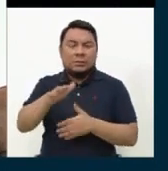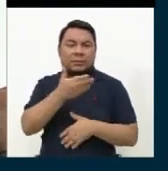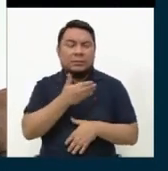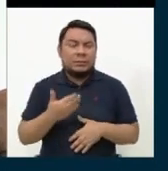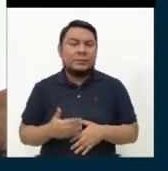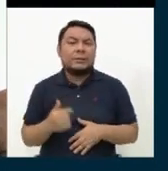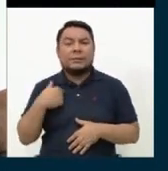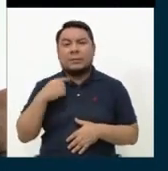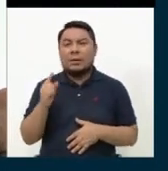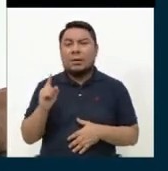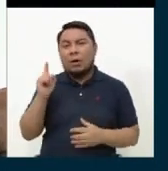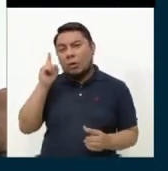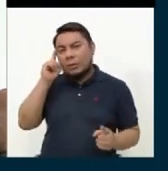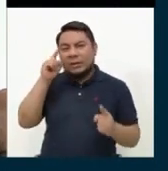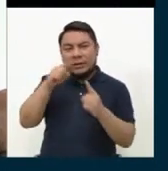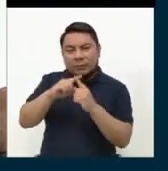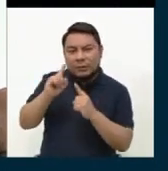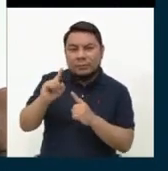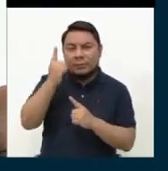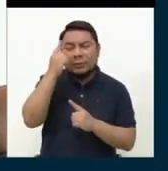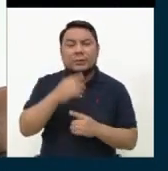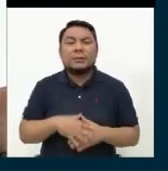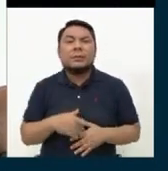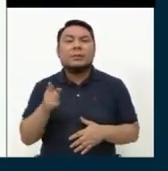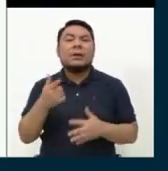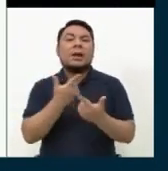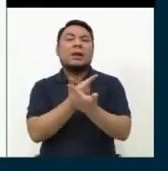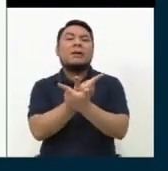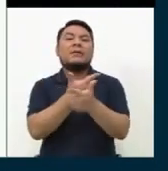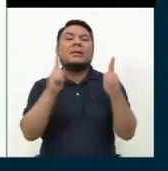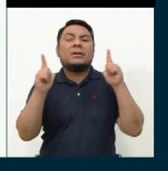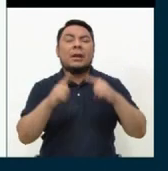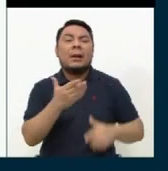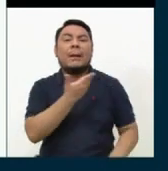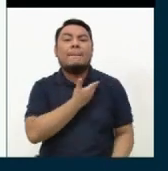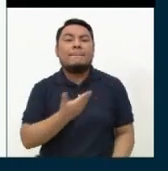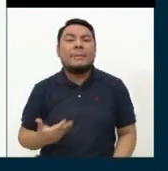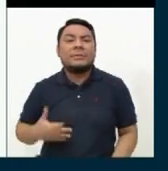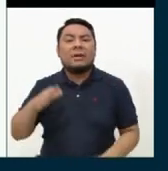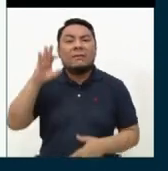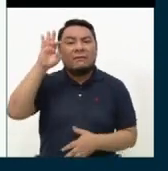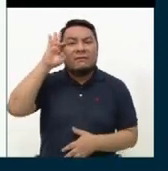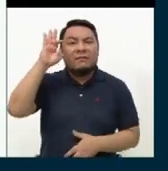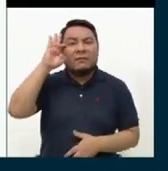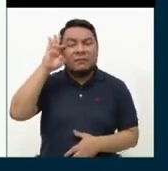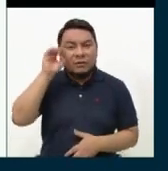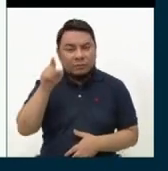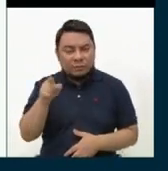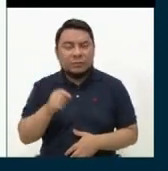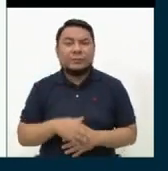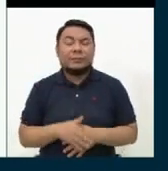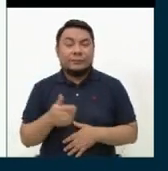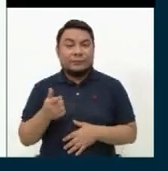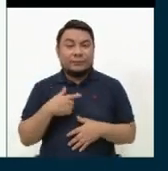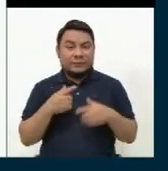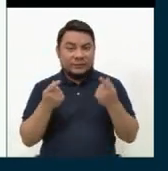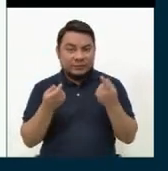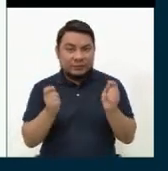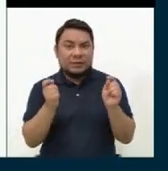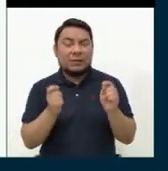es la libertad del presidente Fujimori. Para ello voy a tratar de